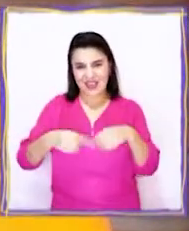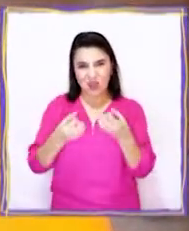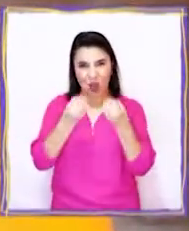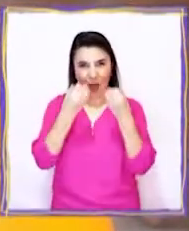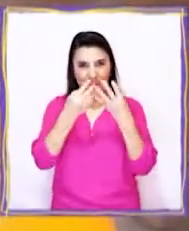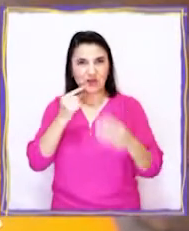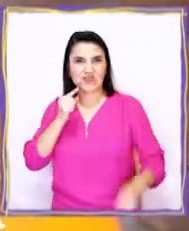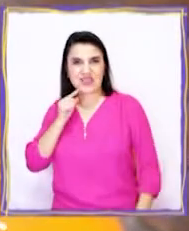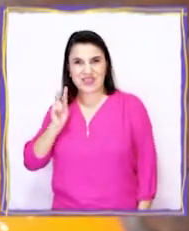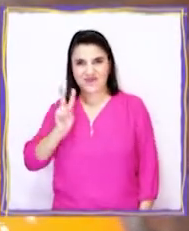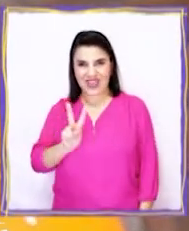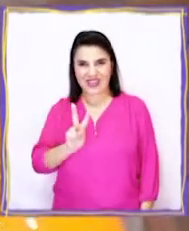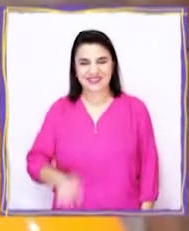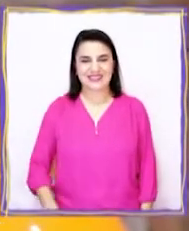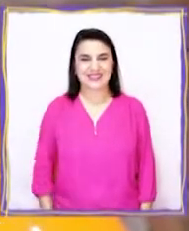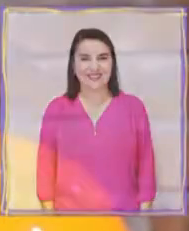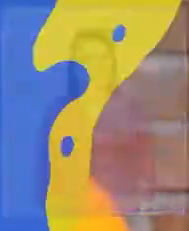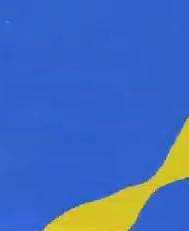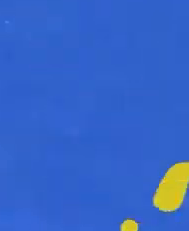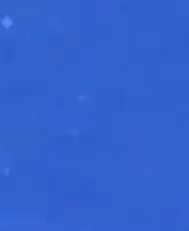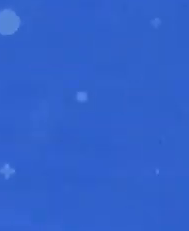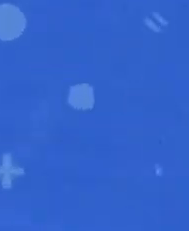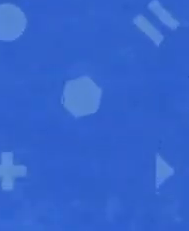y esto es Aprendo TV.